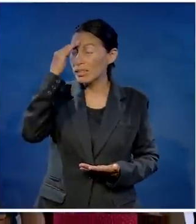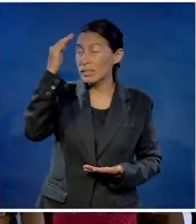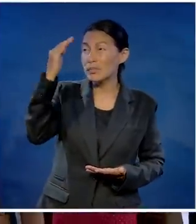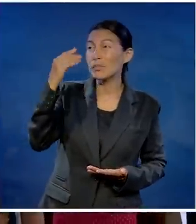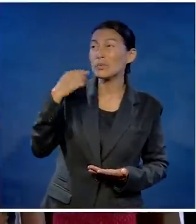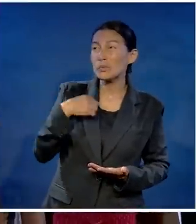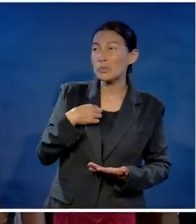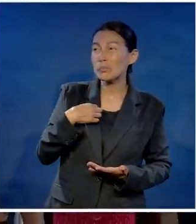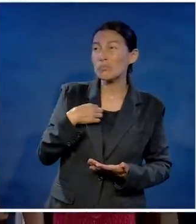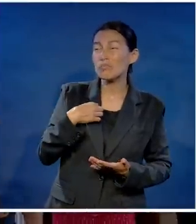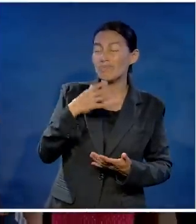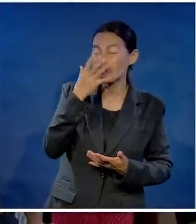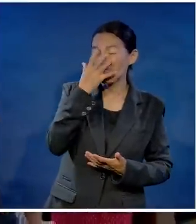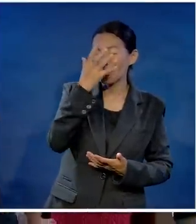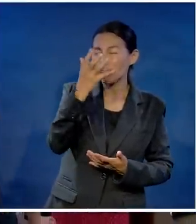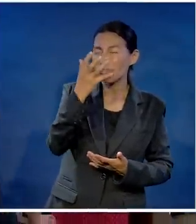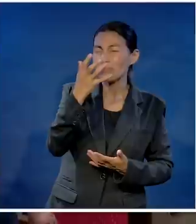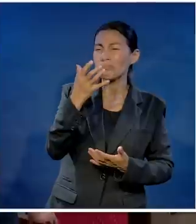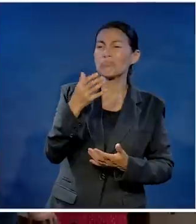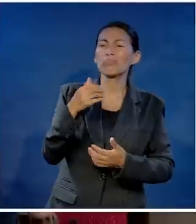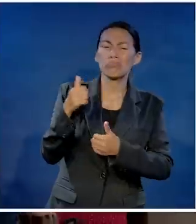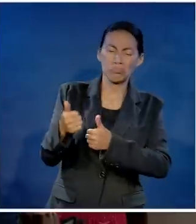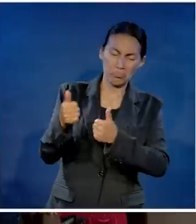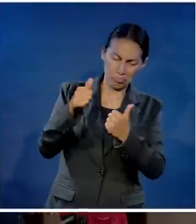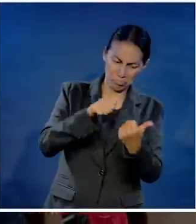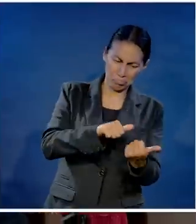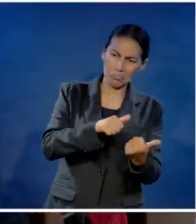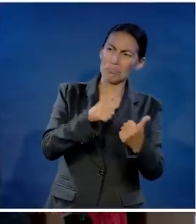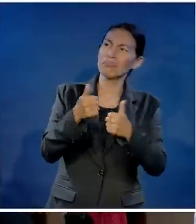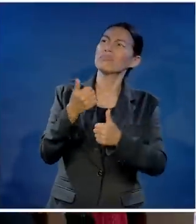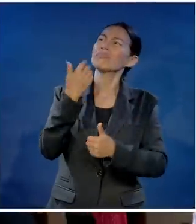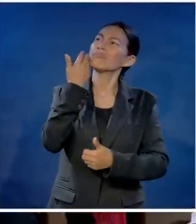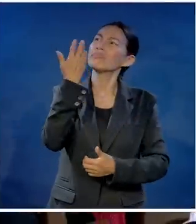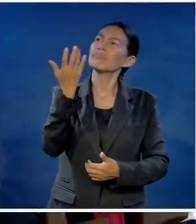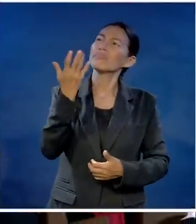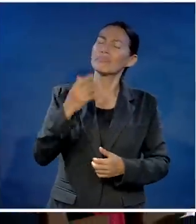quisiera decirle Señor yo quiero pensar en bautizarme con seriedad